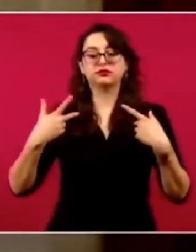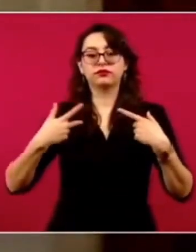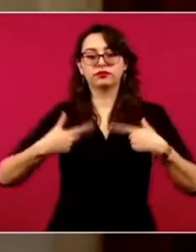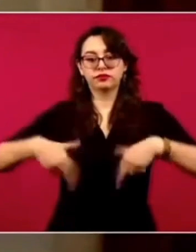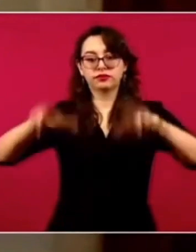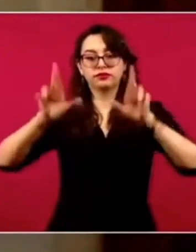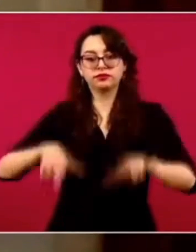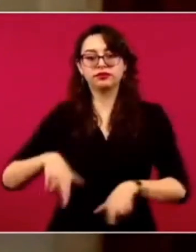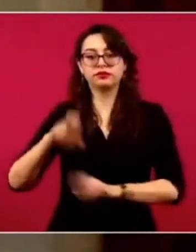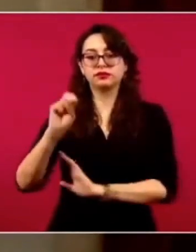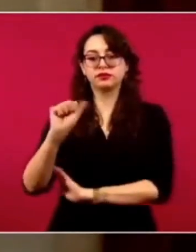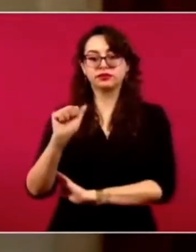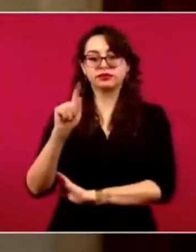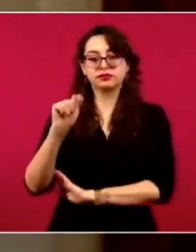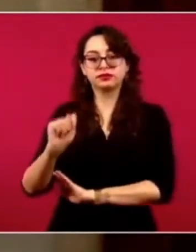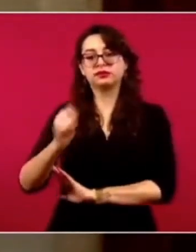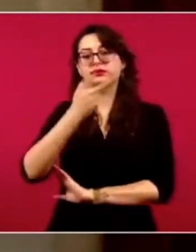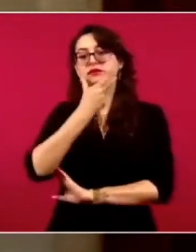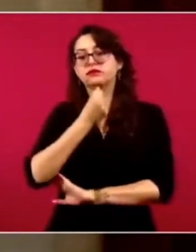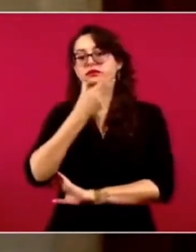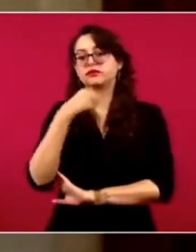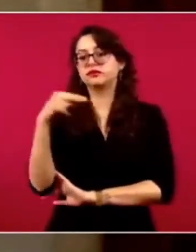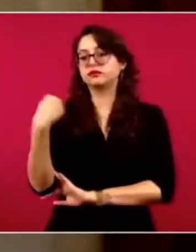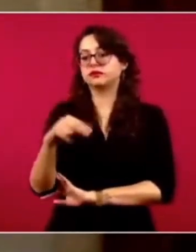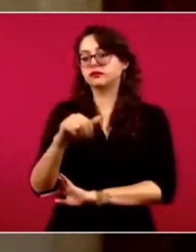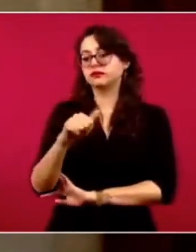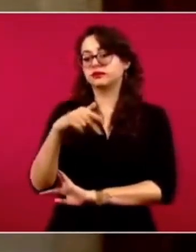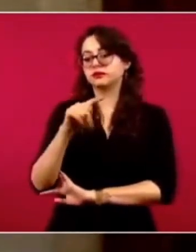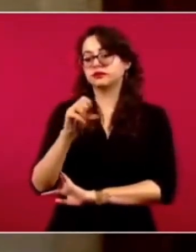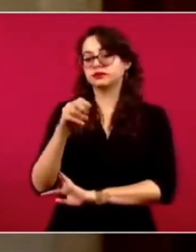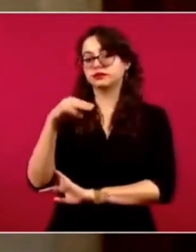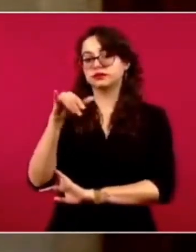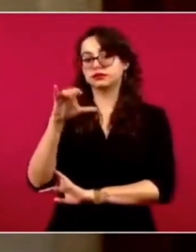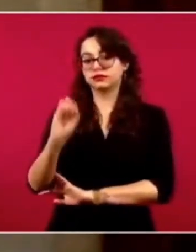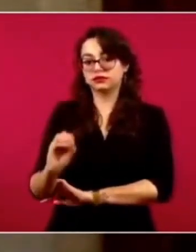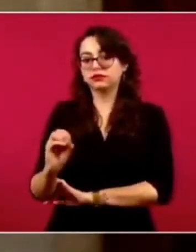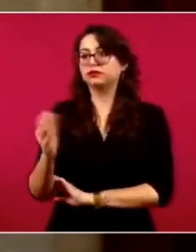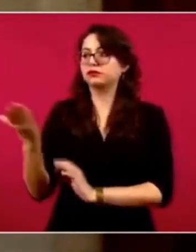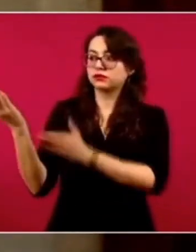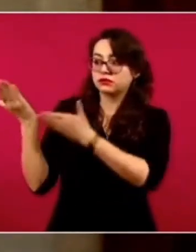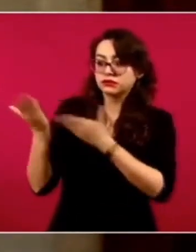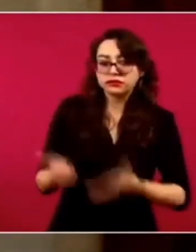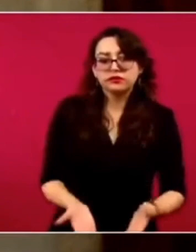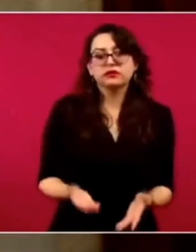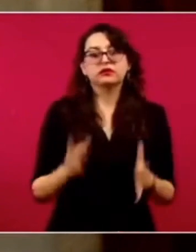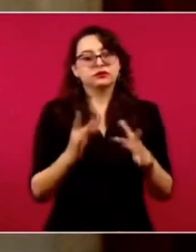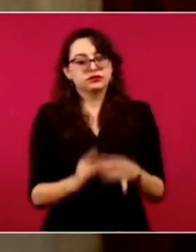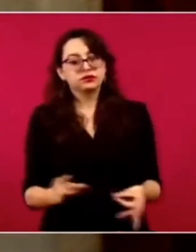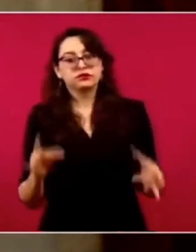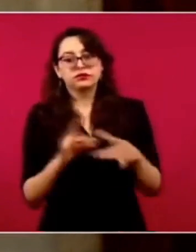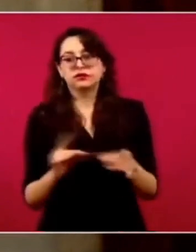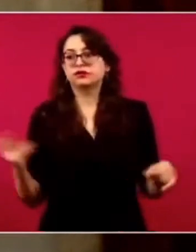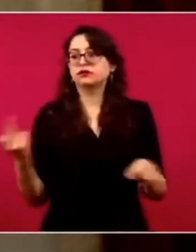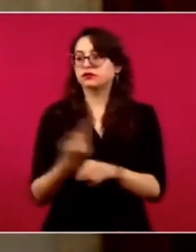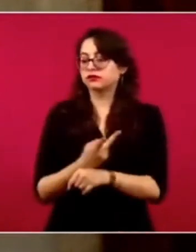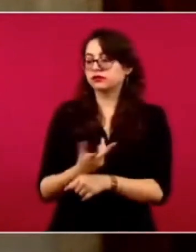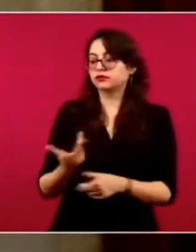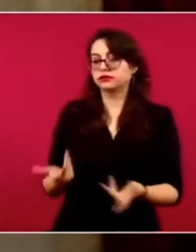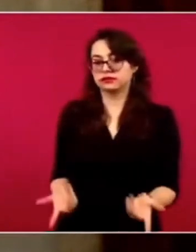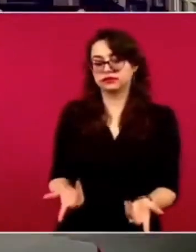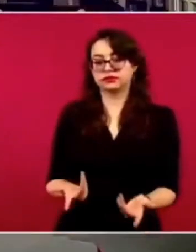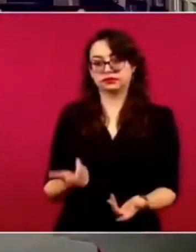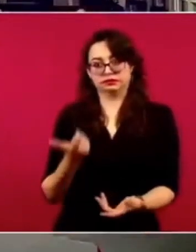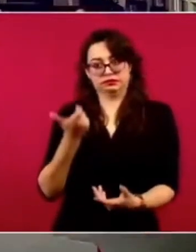Antonio Martínez, para explicar cómo va este tema y que no se sigan desviando recursos